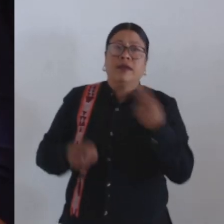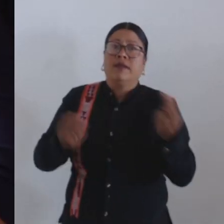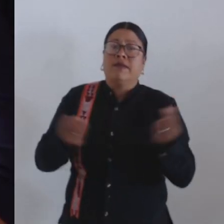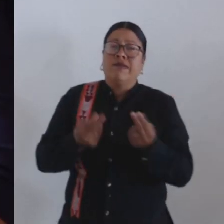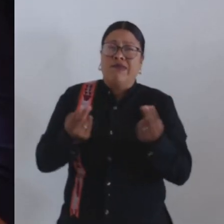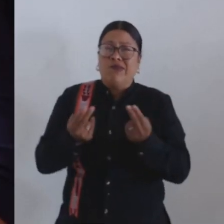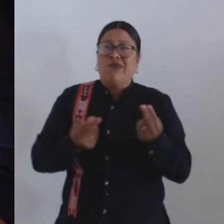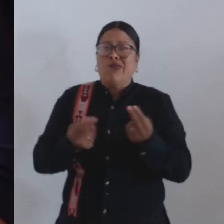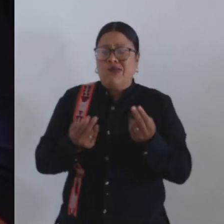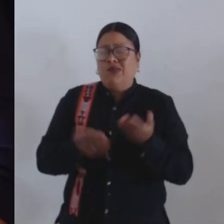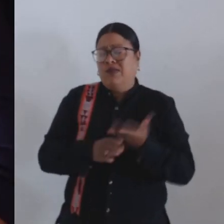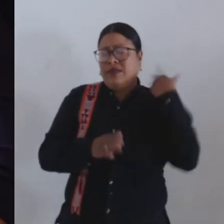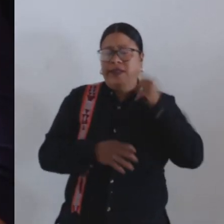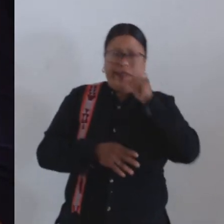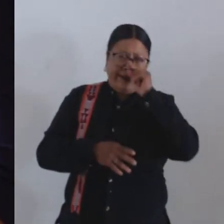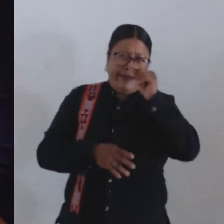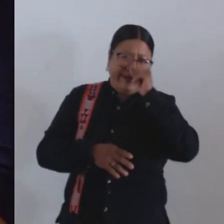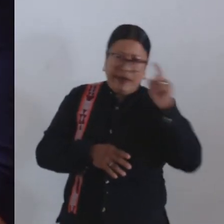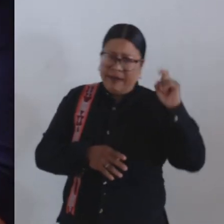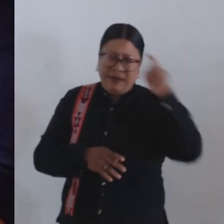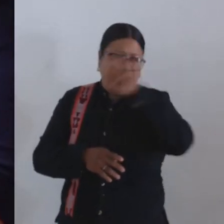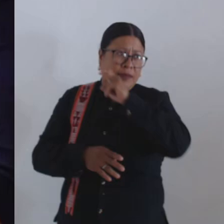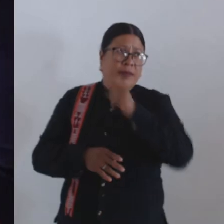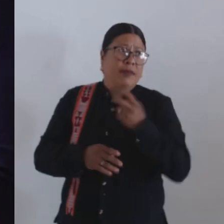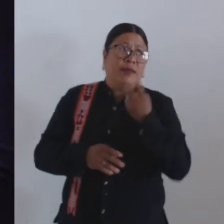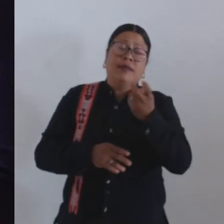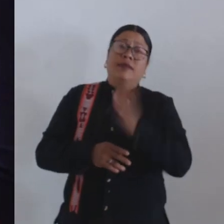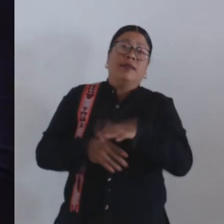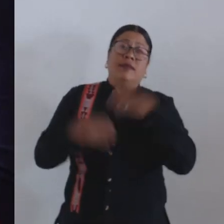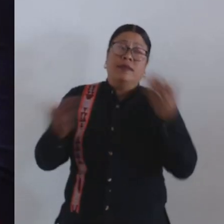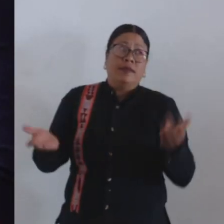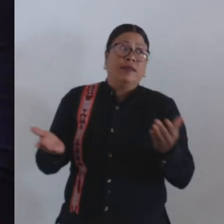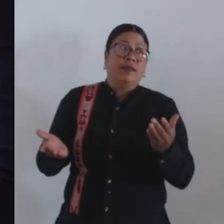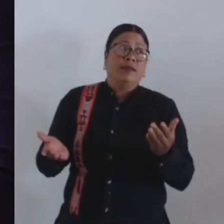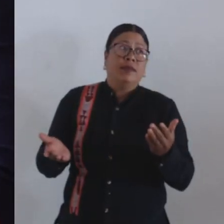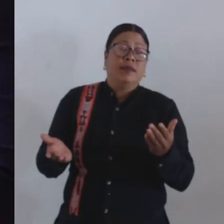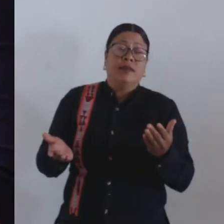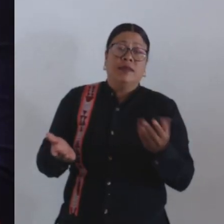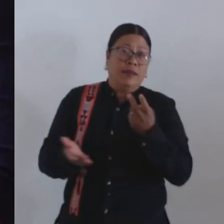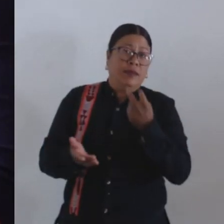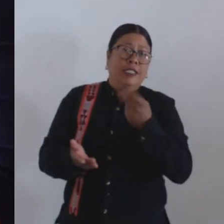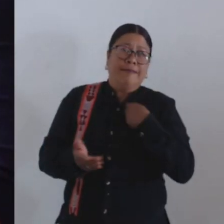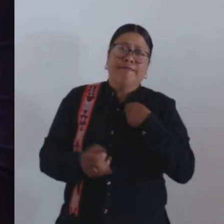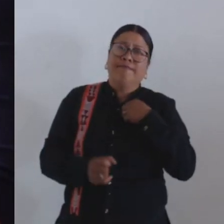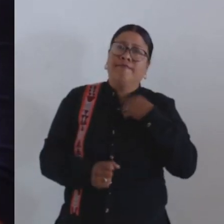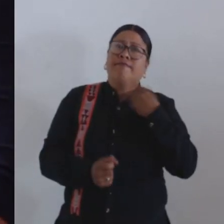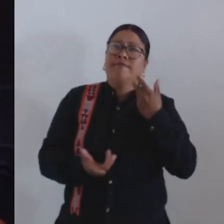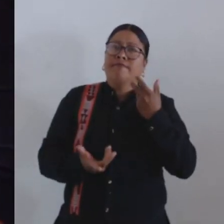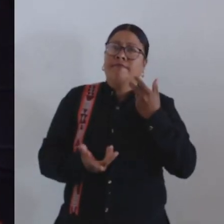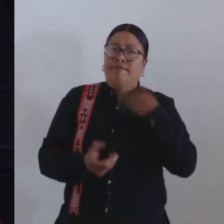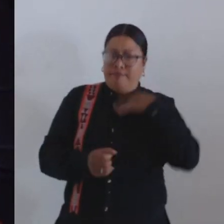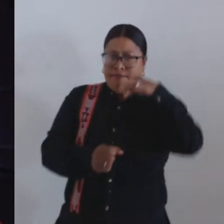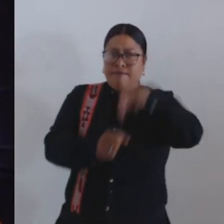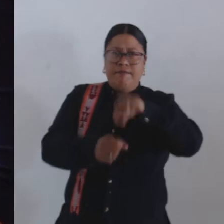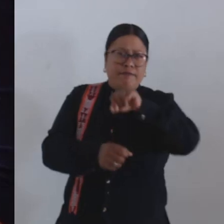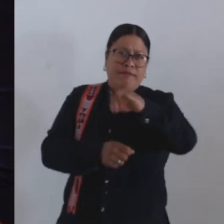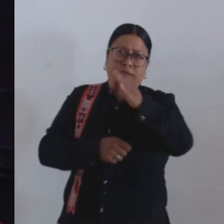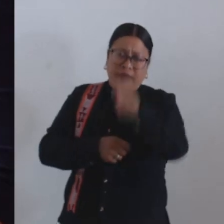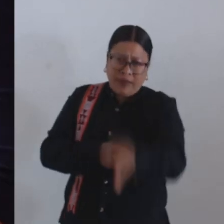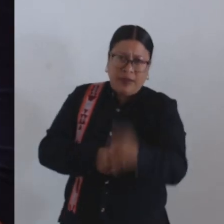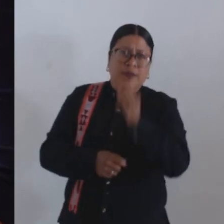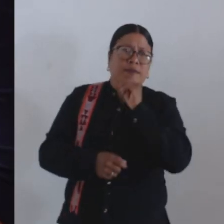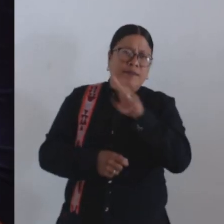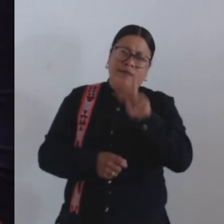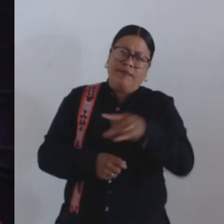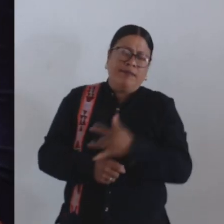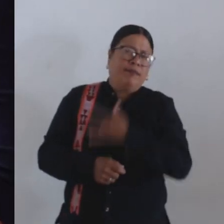serán difícilmente accesados. Entonces, en ese sentido va pues no sólo mi voto a favor, sino